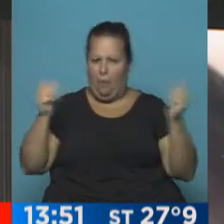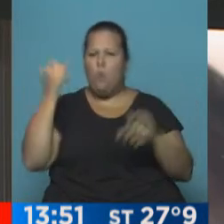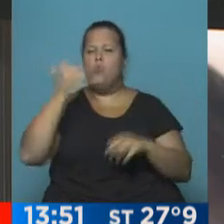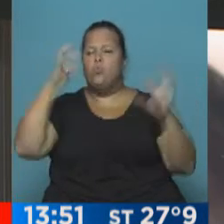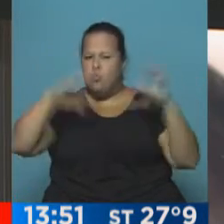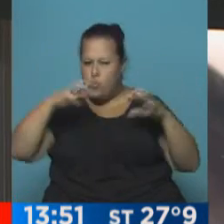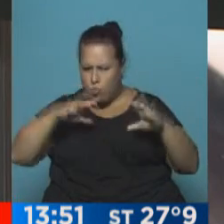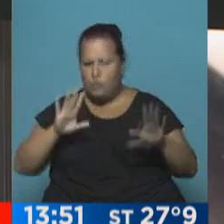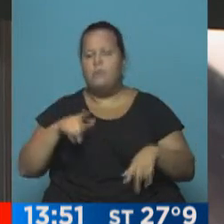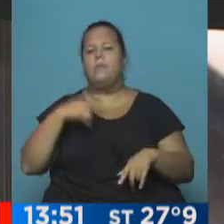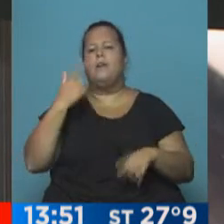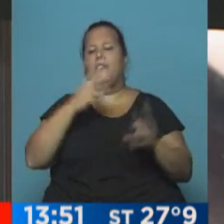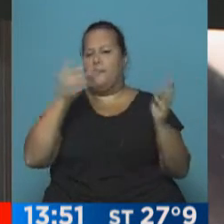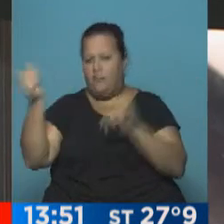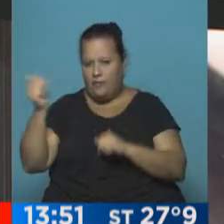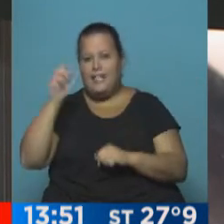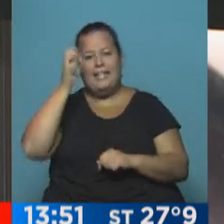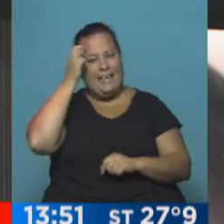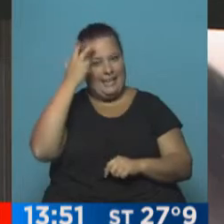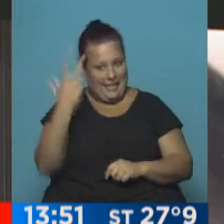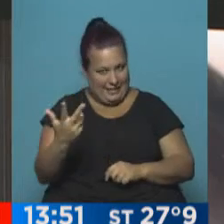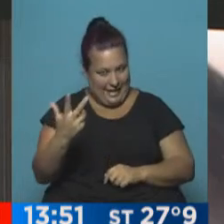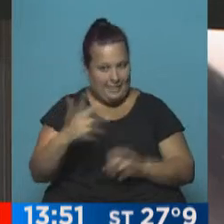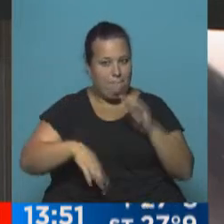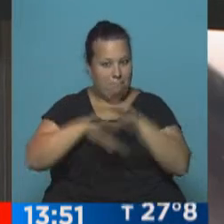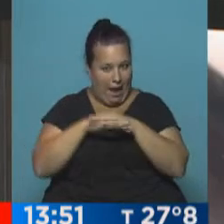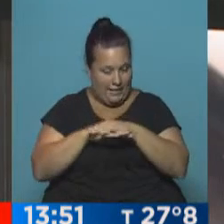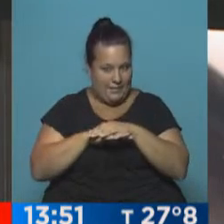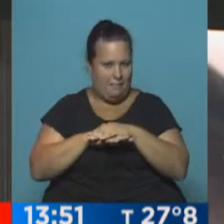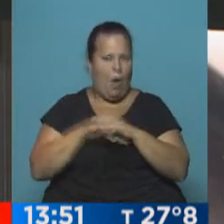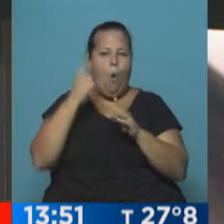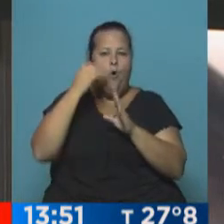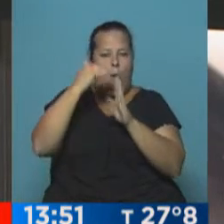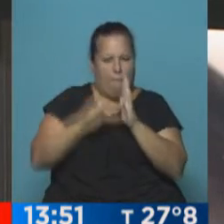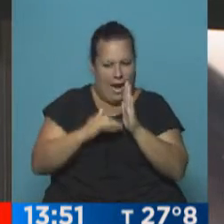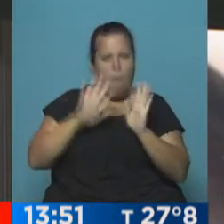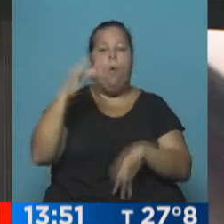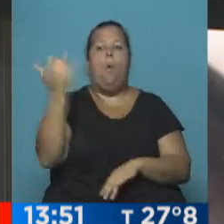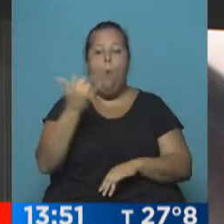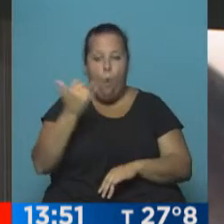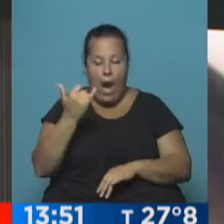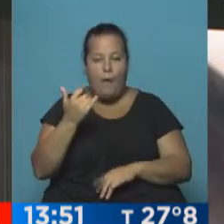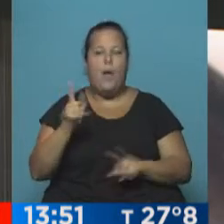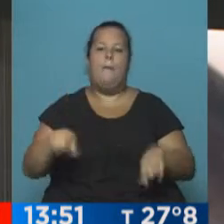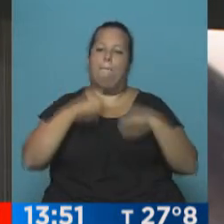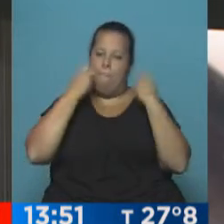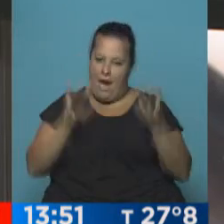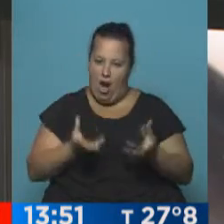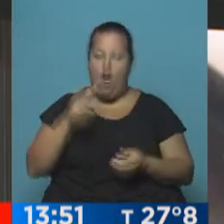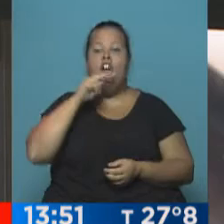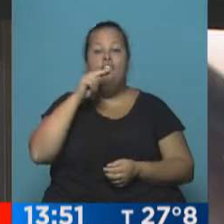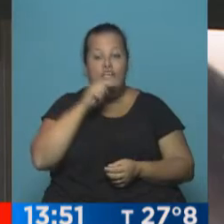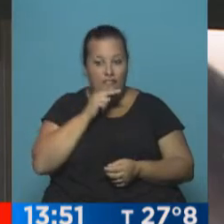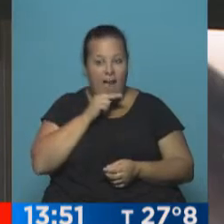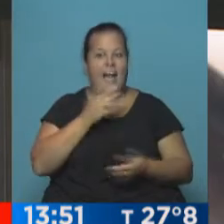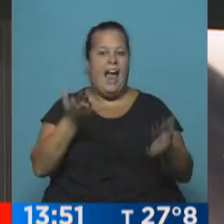lluvia ligera, de pasaje rápido, 33 la máxima, desciende un gradito, pero el jueves se recupera. El viernes